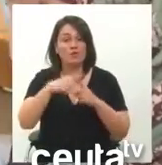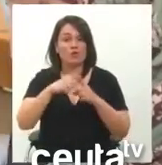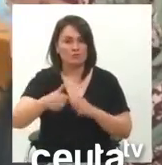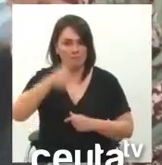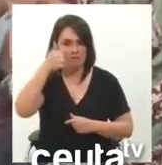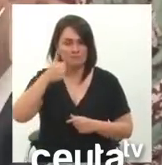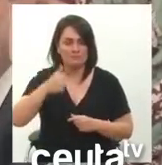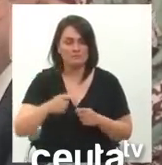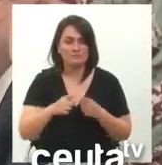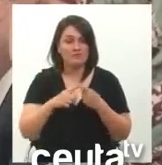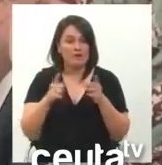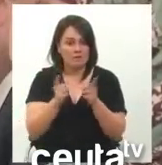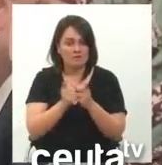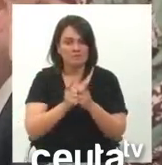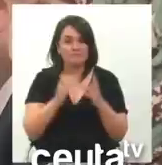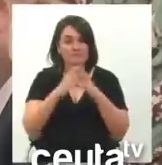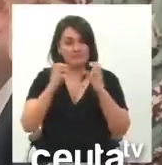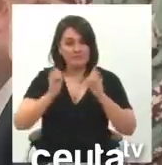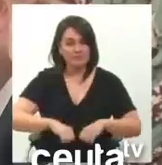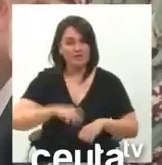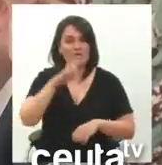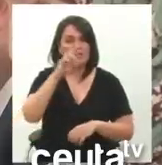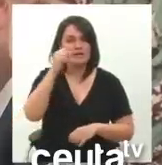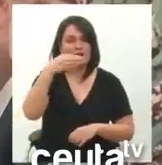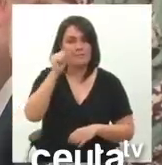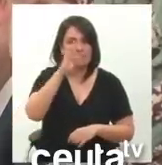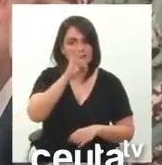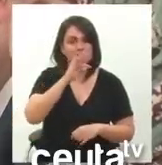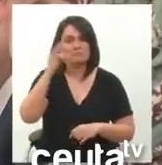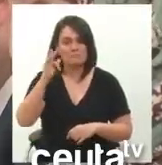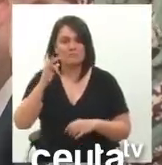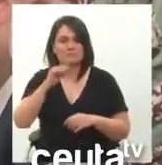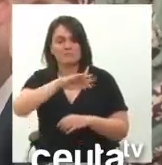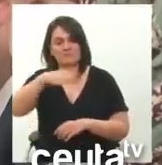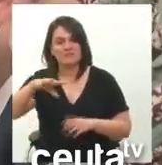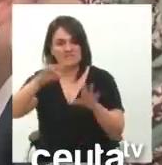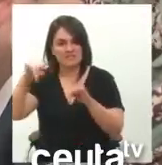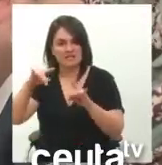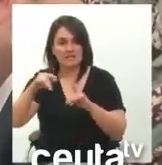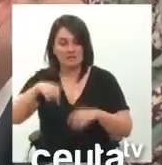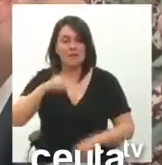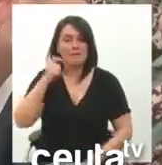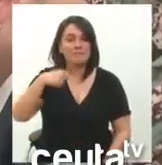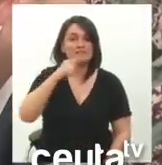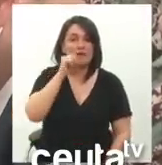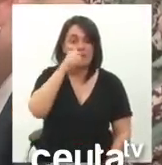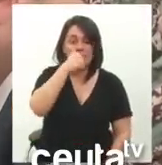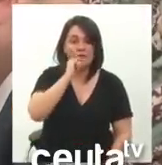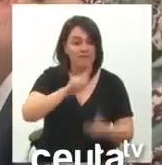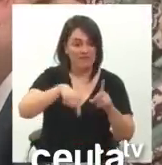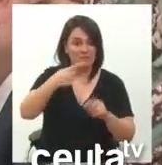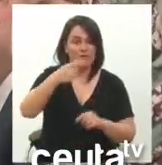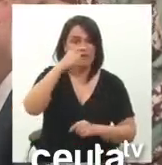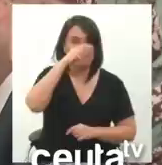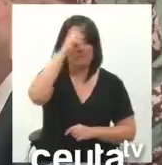el acuerdo de Rabat y el Sahara, aquí el presidente de la ciudad, después de haber estado en Madrid, convocó una junta de portavoces y explicó